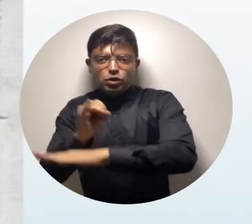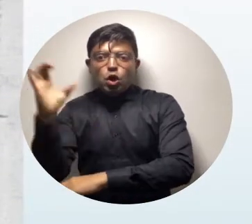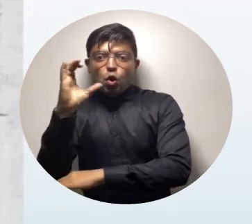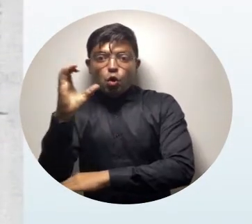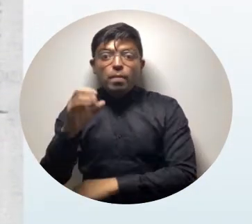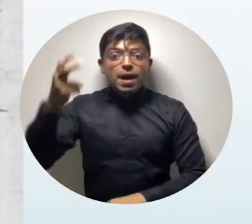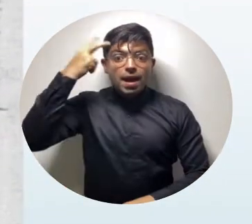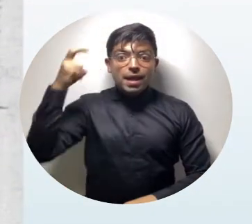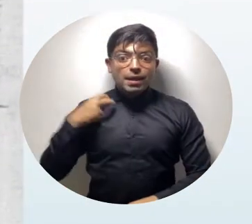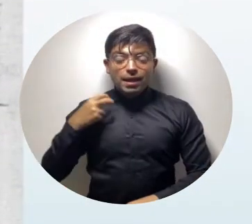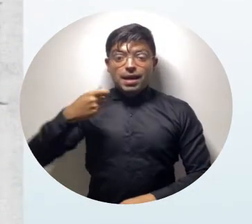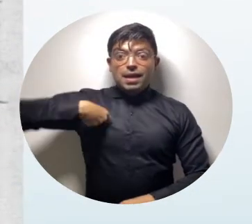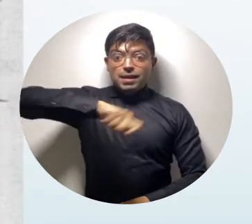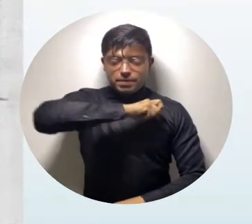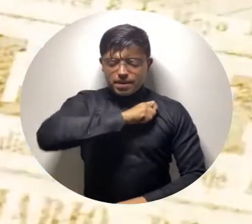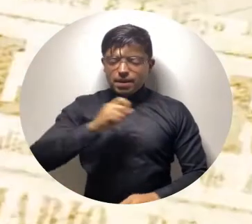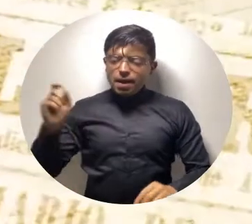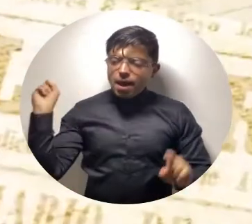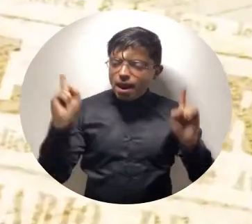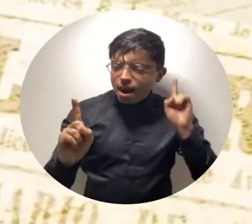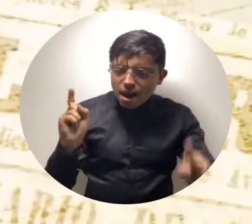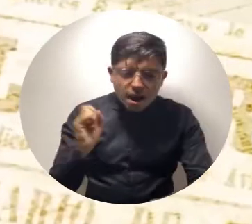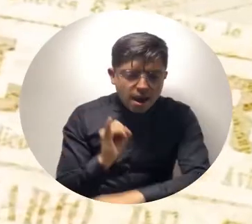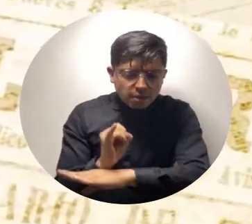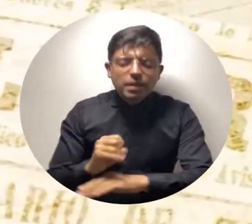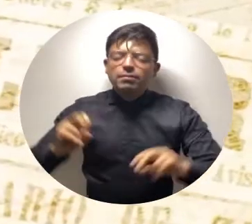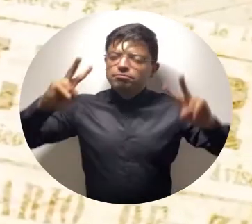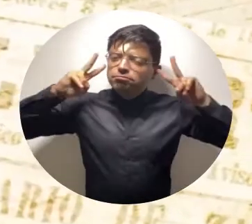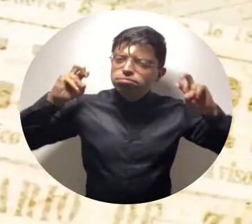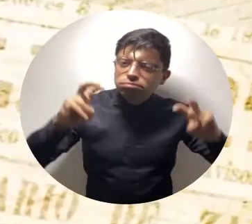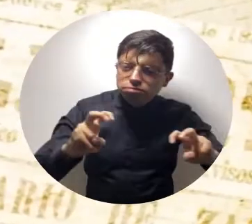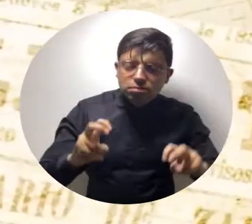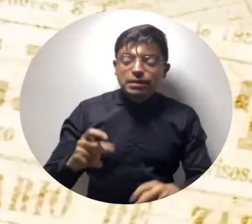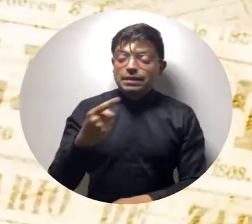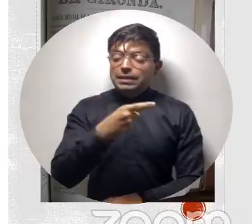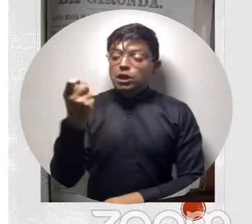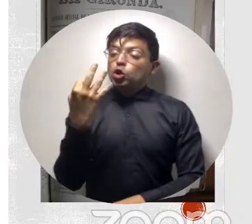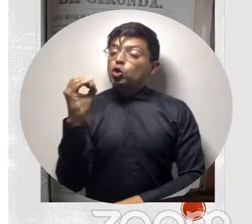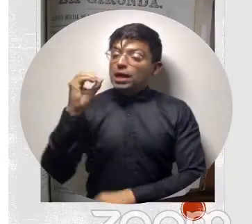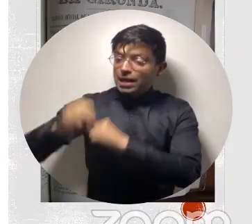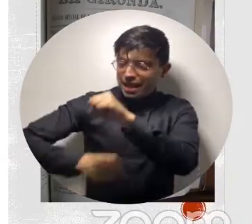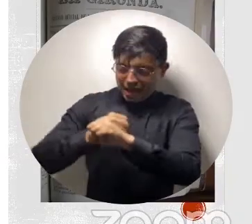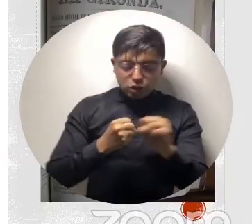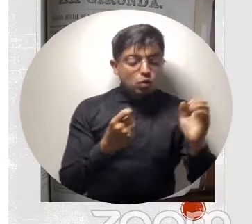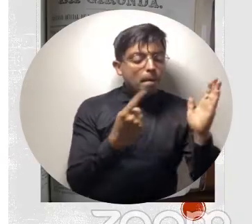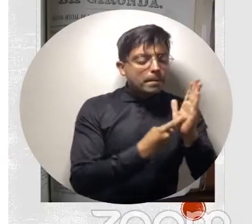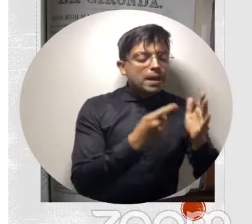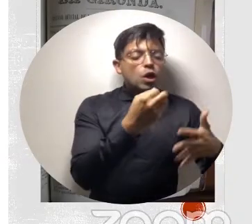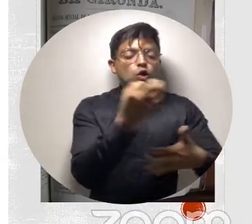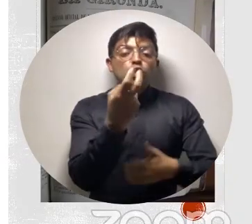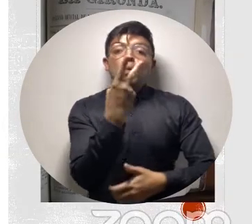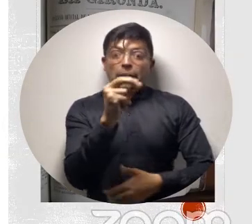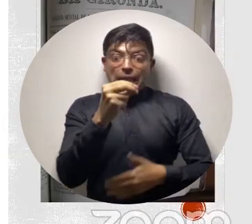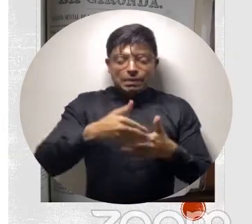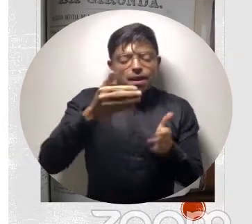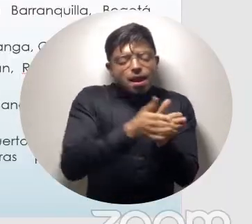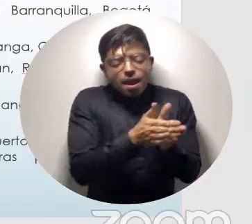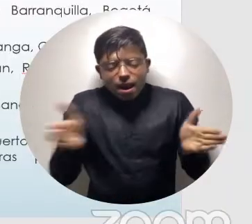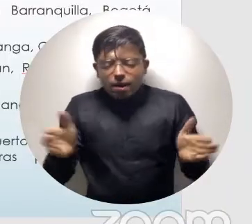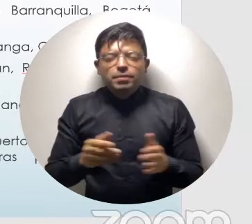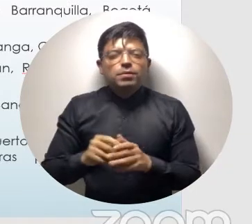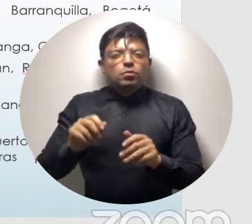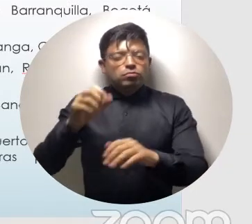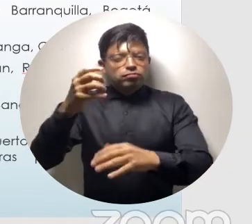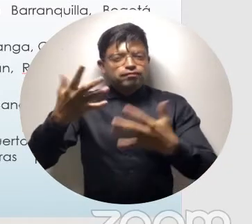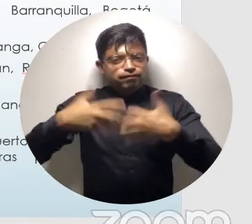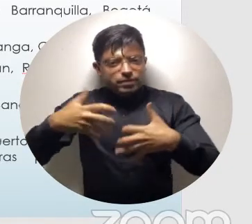España, se hizo un recorrido investigativo a lo largo de 130 años, desde 1820, en el que empresarios, columnistas y